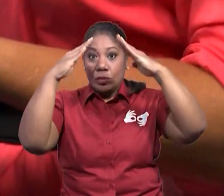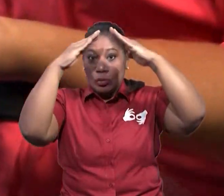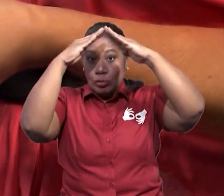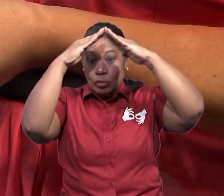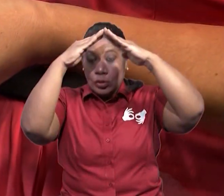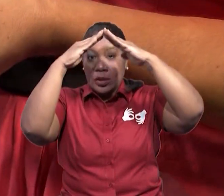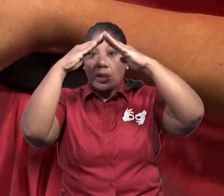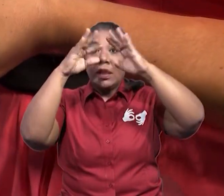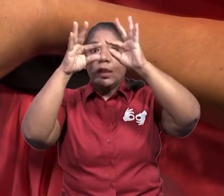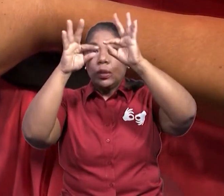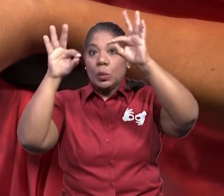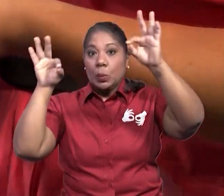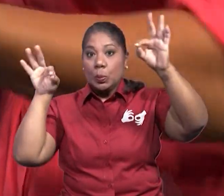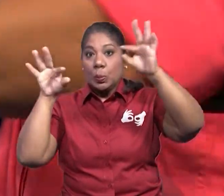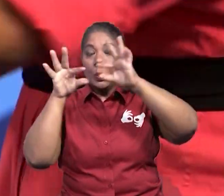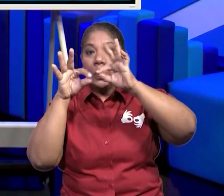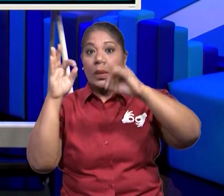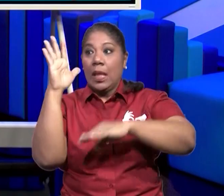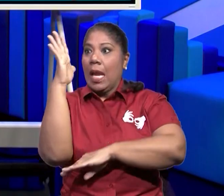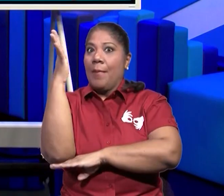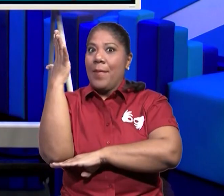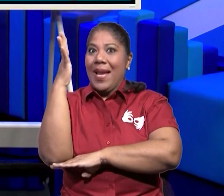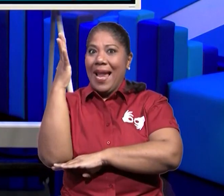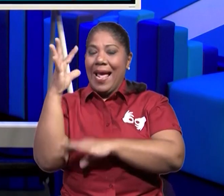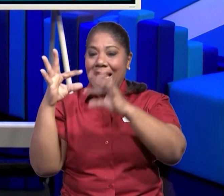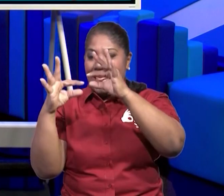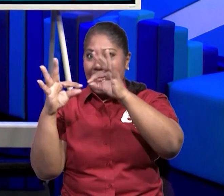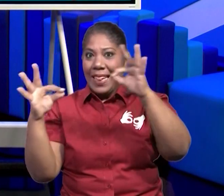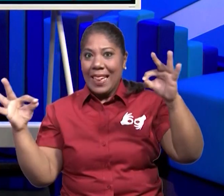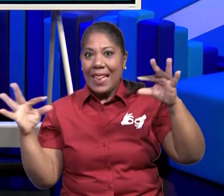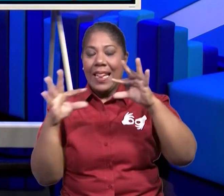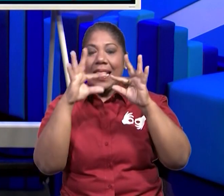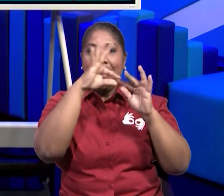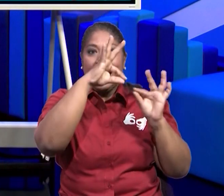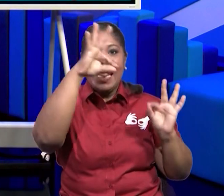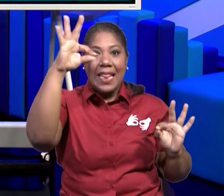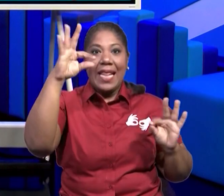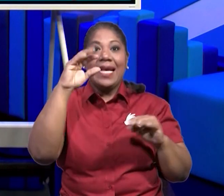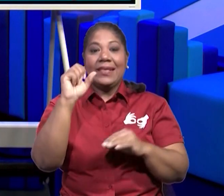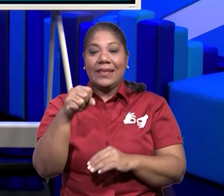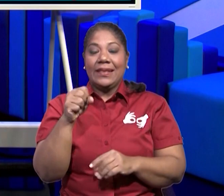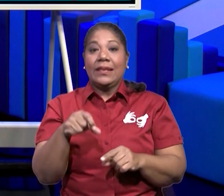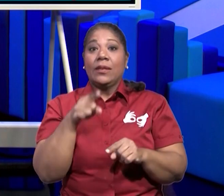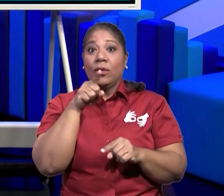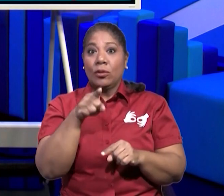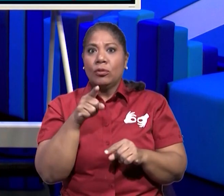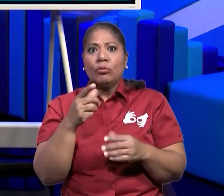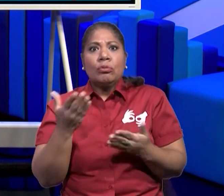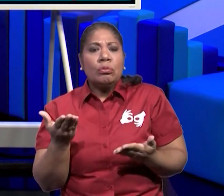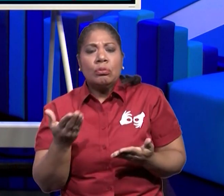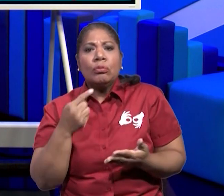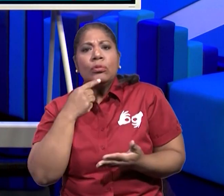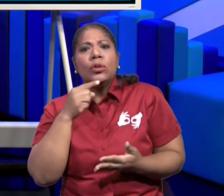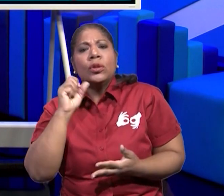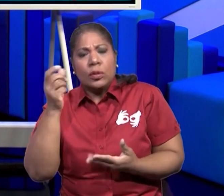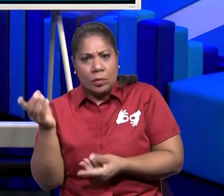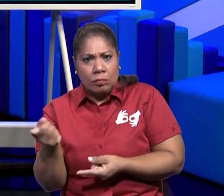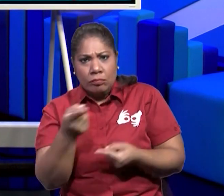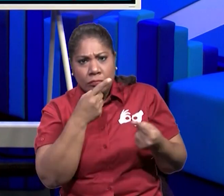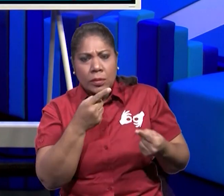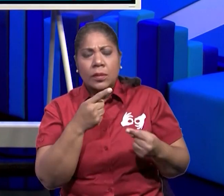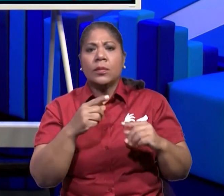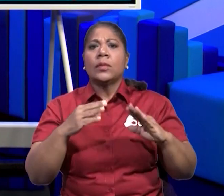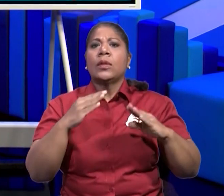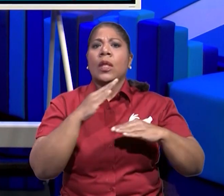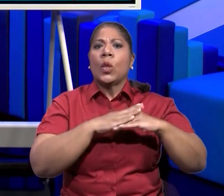de paja. Y cuando nosotros vamos a construir viviendas de barro,